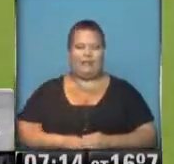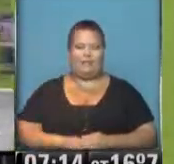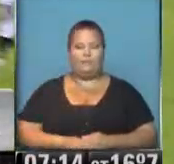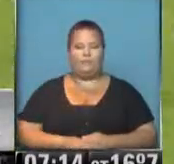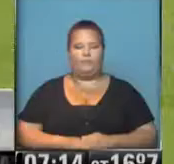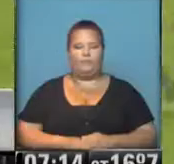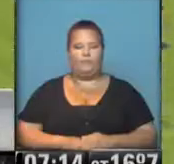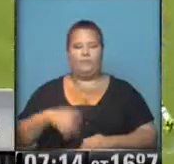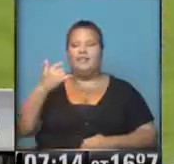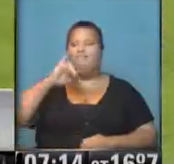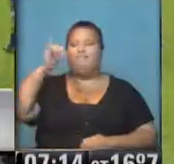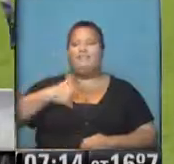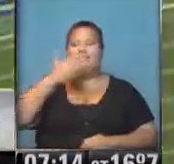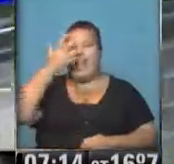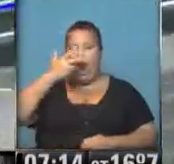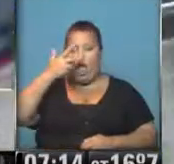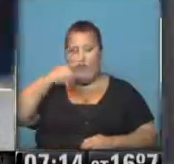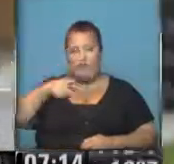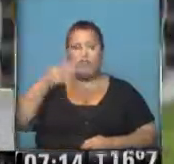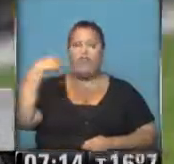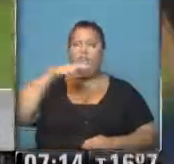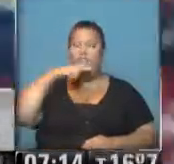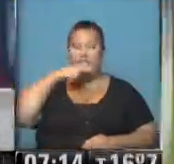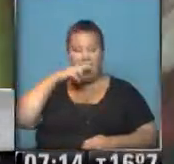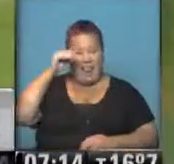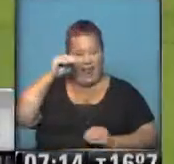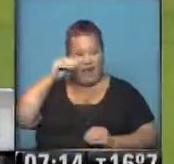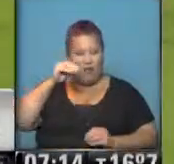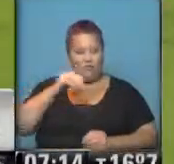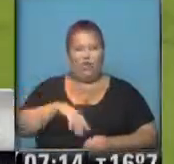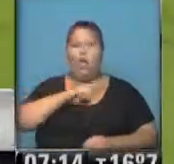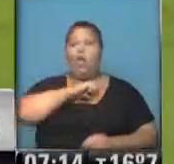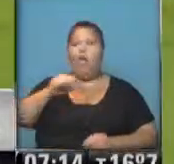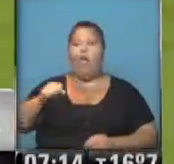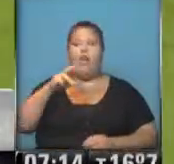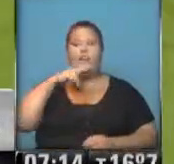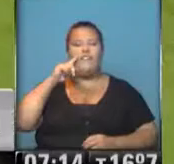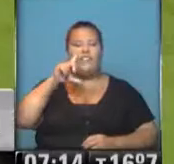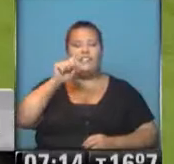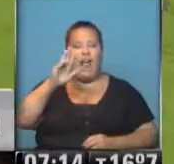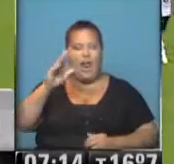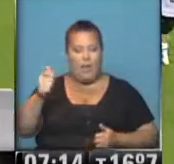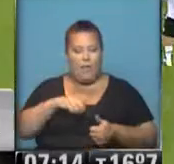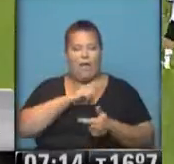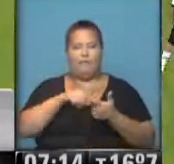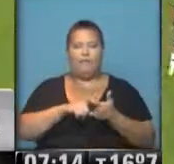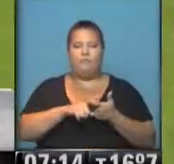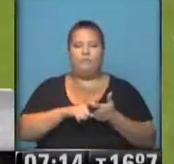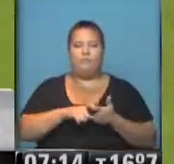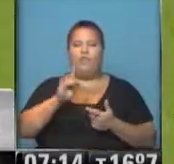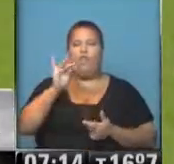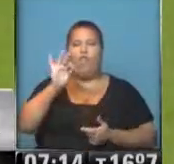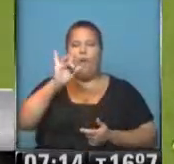El gran triunfo de San Lorenzo de Almagro, el viernes por la noche, con los goles de Héctor Villalba y Sebastián